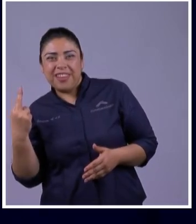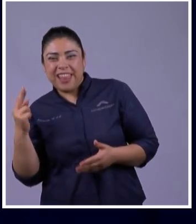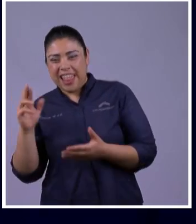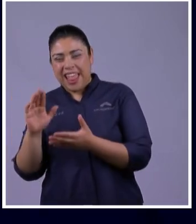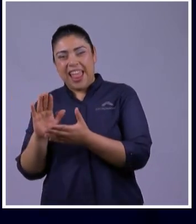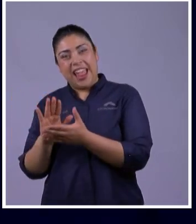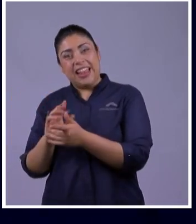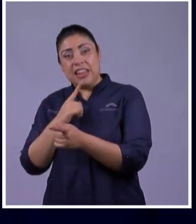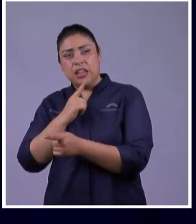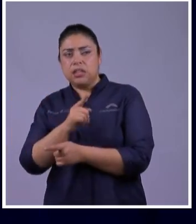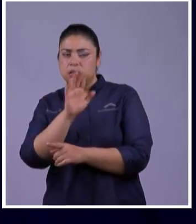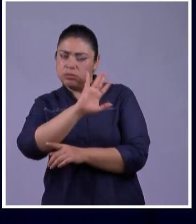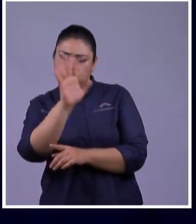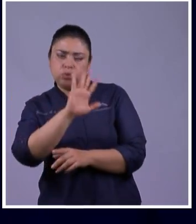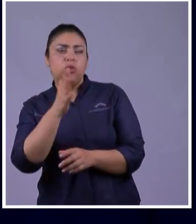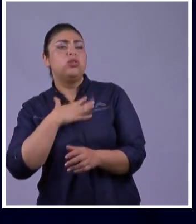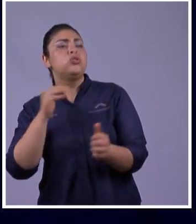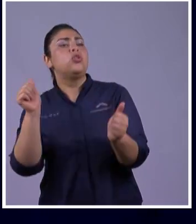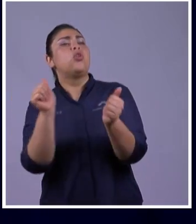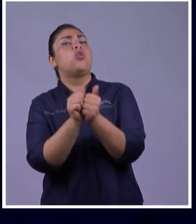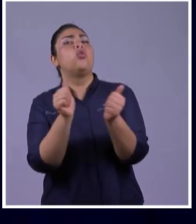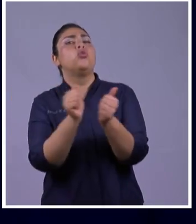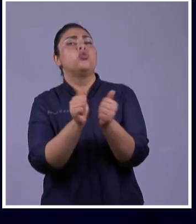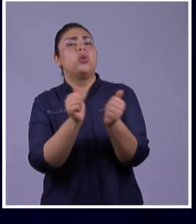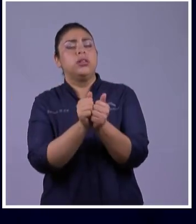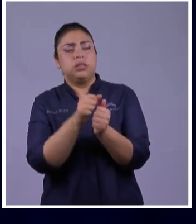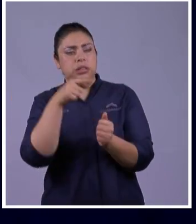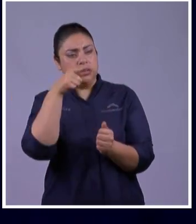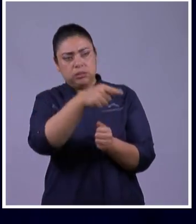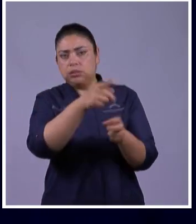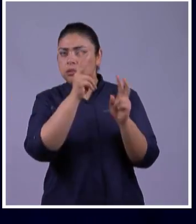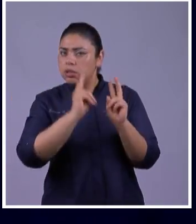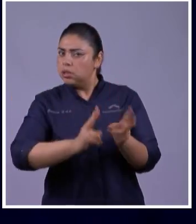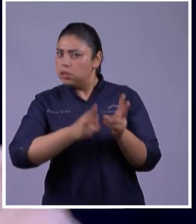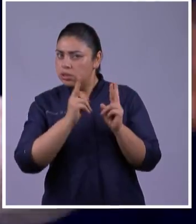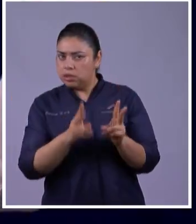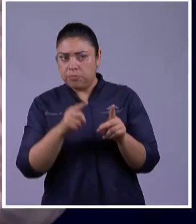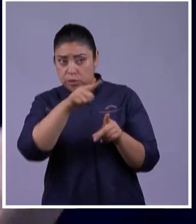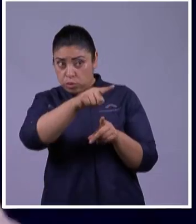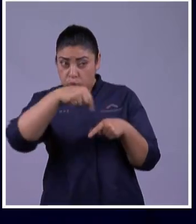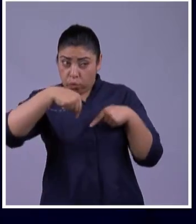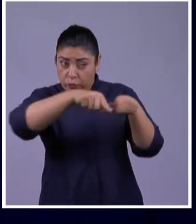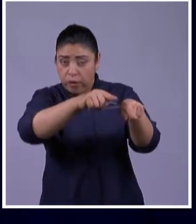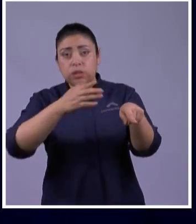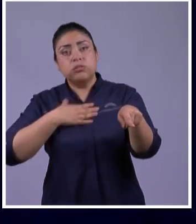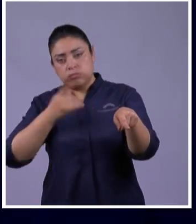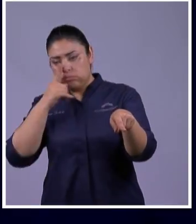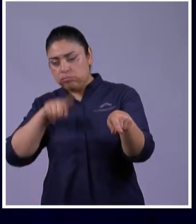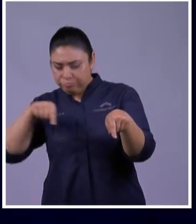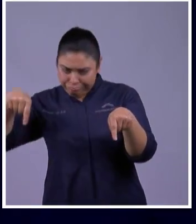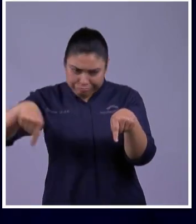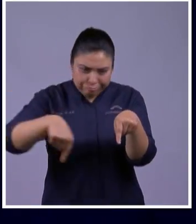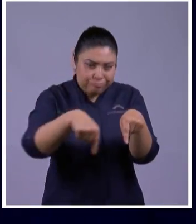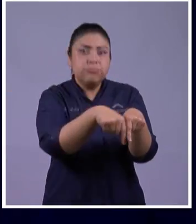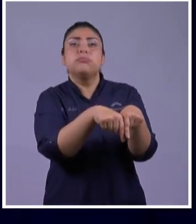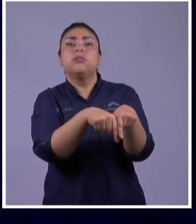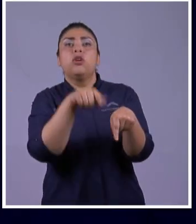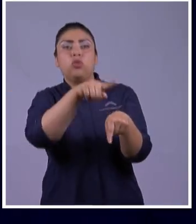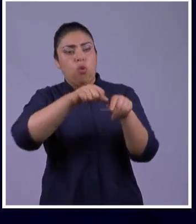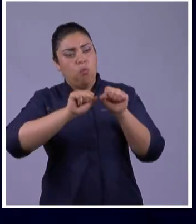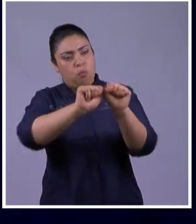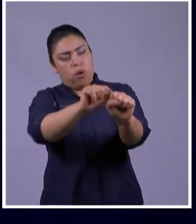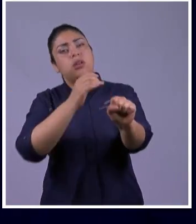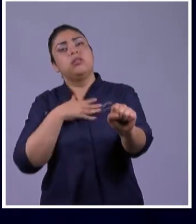Tu Dios Será mi Dios Donde vayas Yo iré Donde tú mueras Ahí moriré Donde te sepulten A mí también Y ese poder